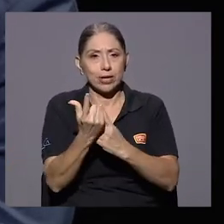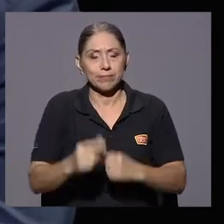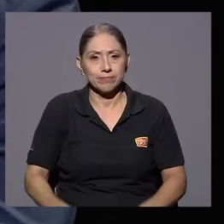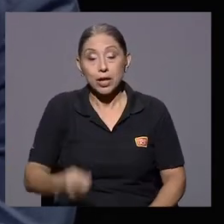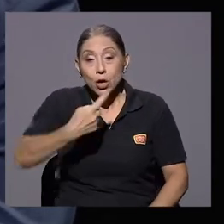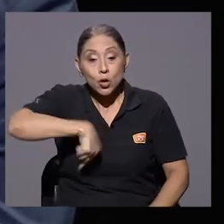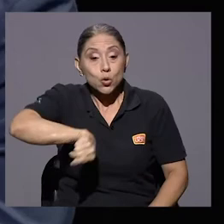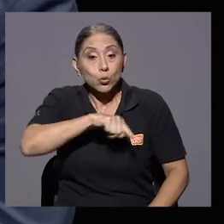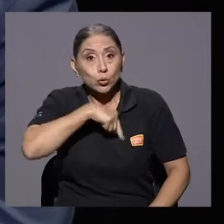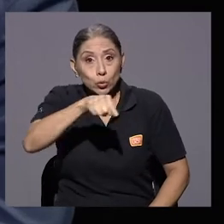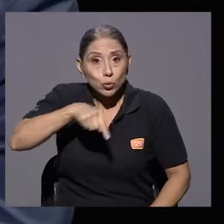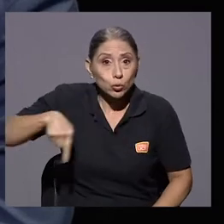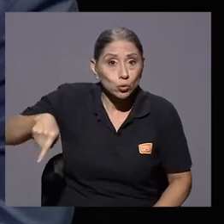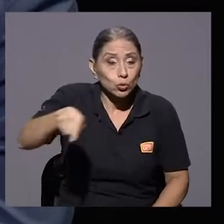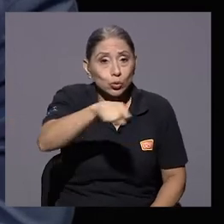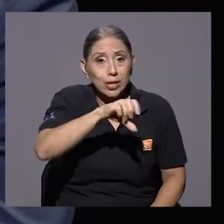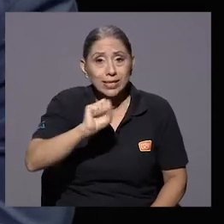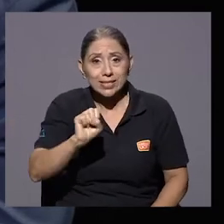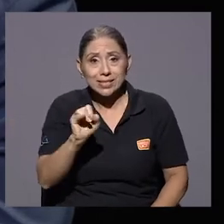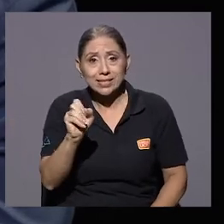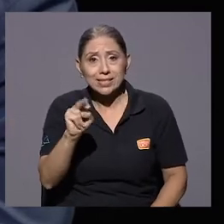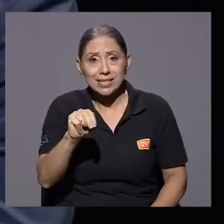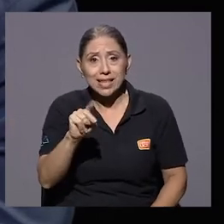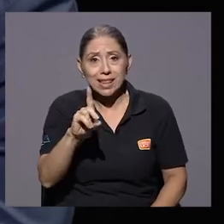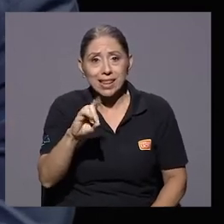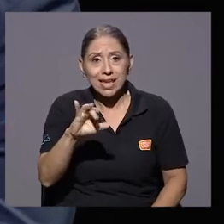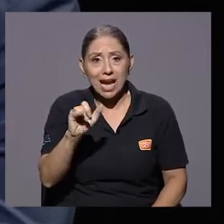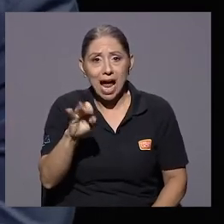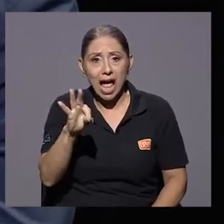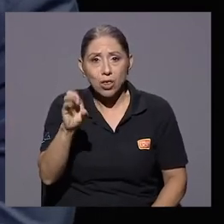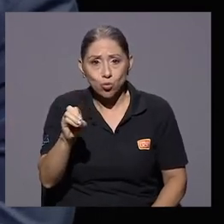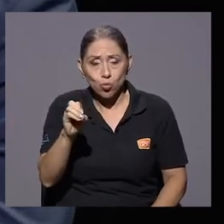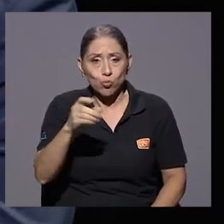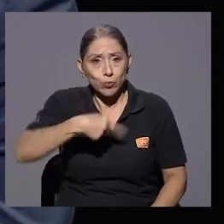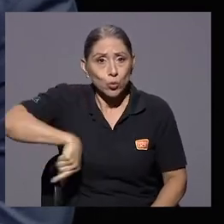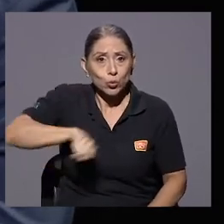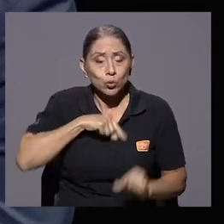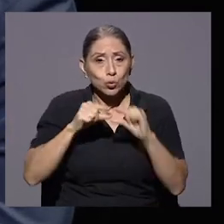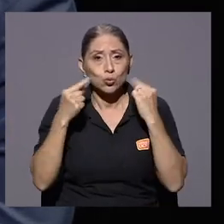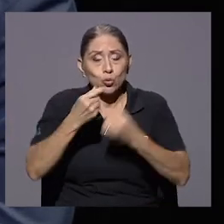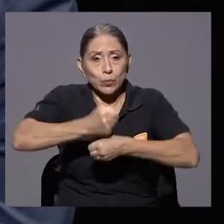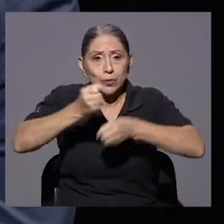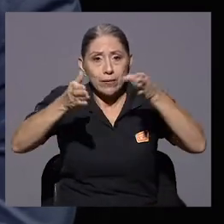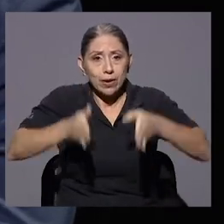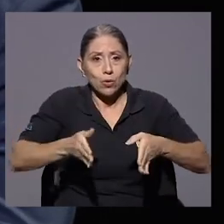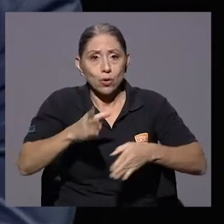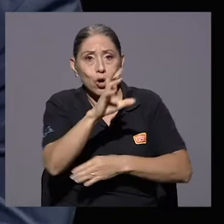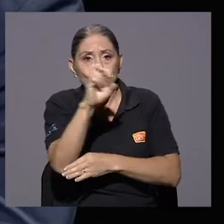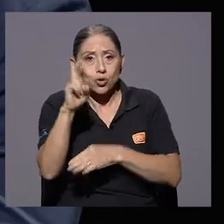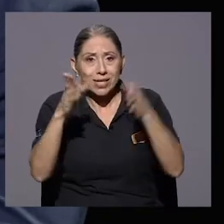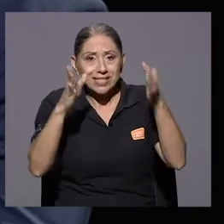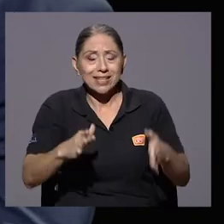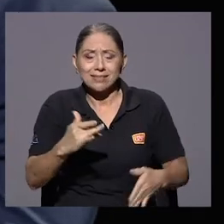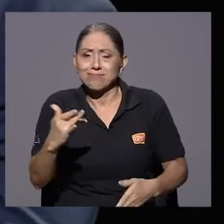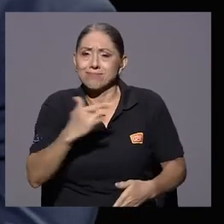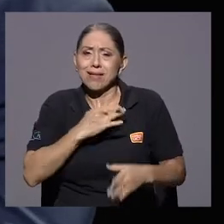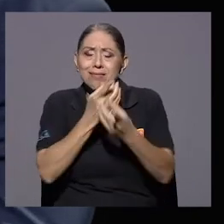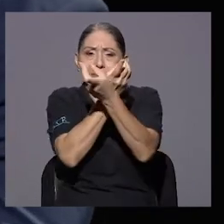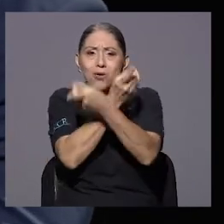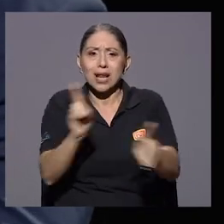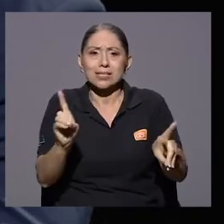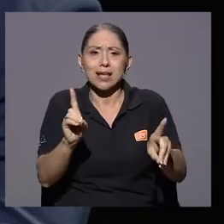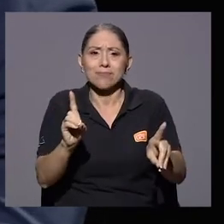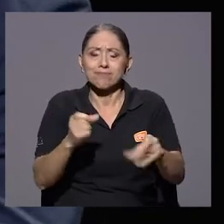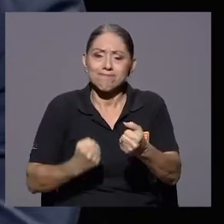organización sindical, como costaricenses y amantes de nuestra democracia, es darle esa robustez